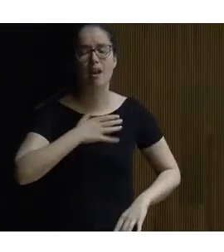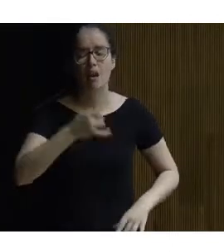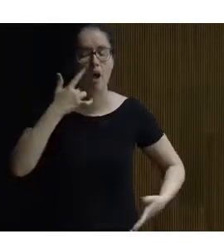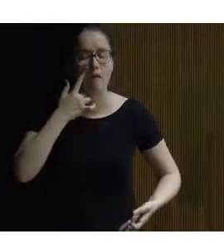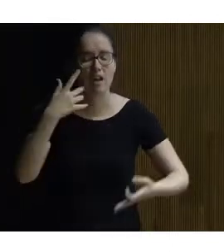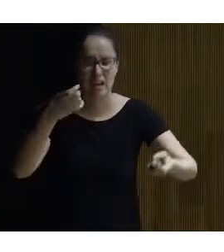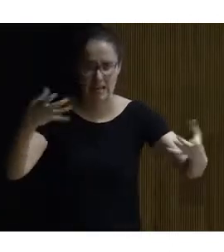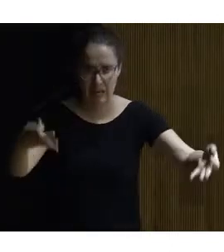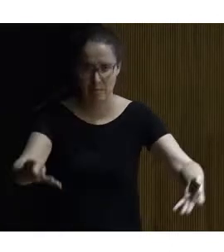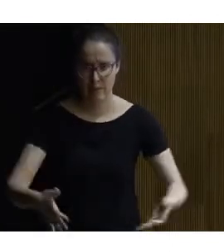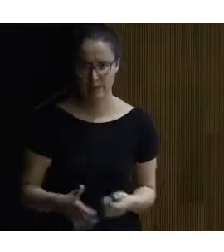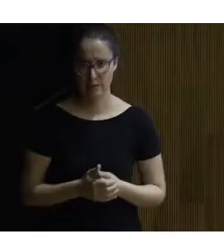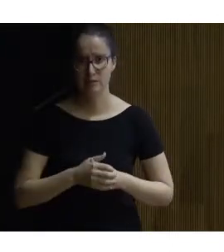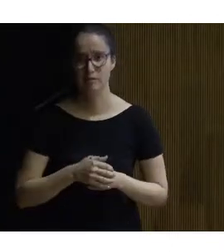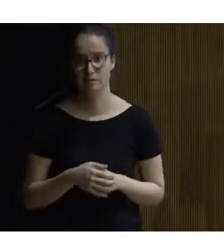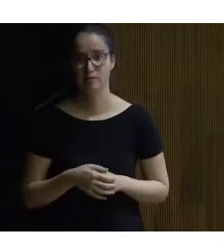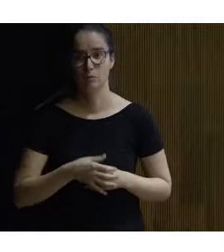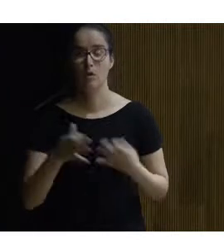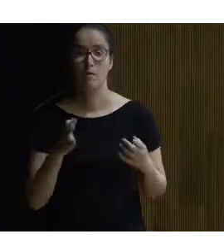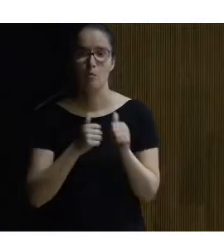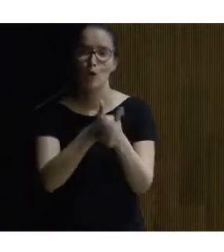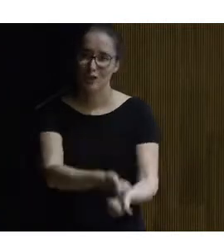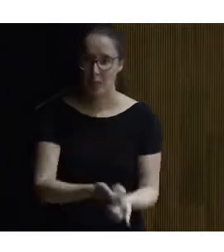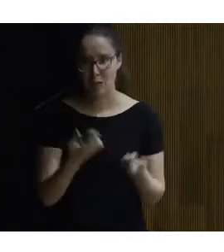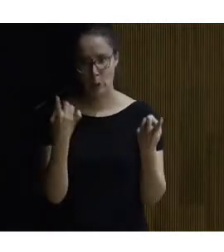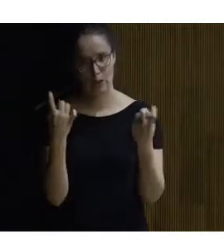tenemos que tenemos que que seguirlo ¿no?